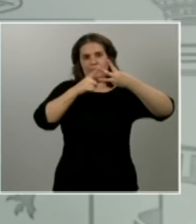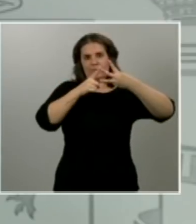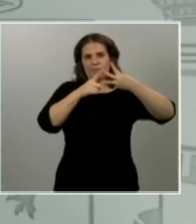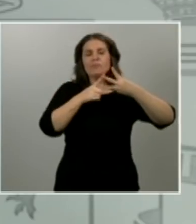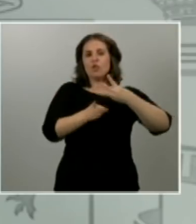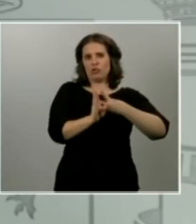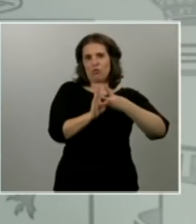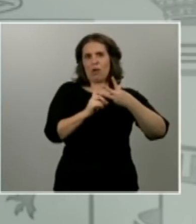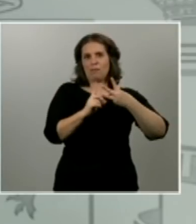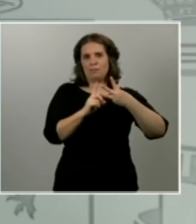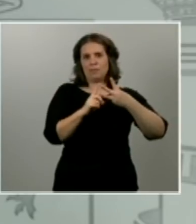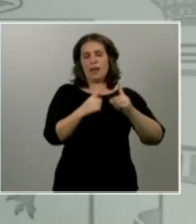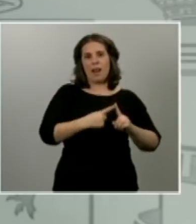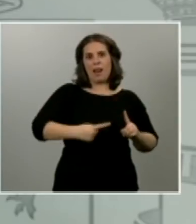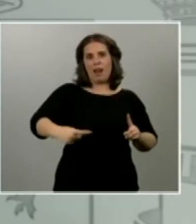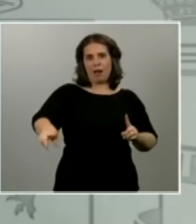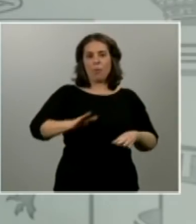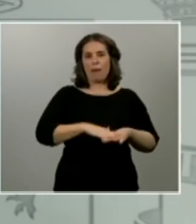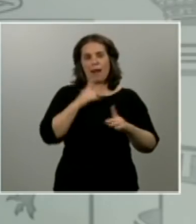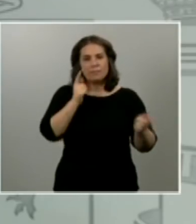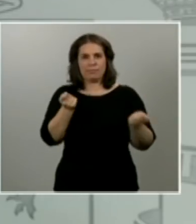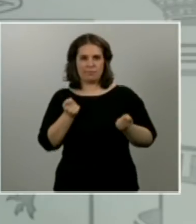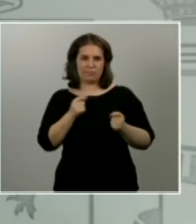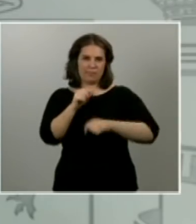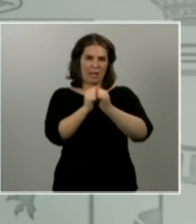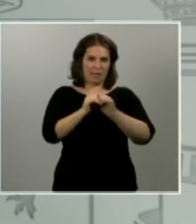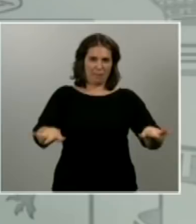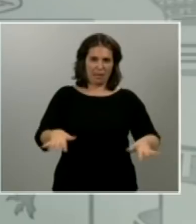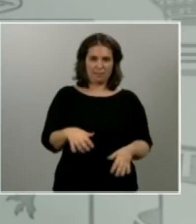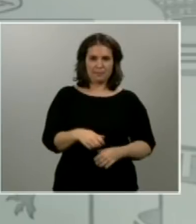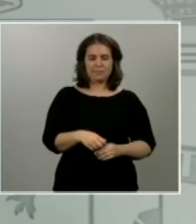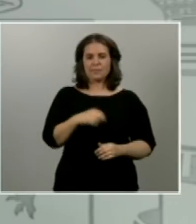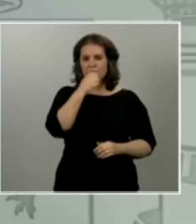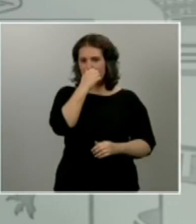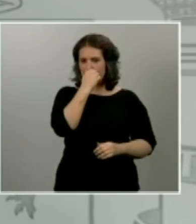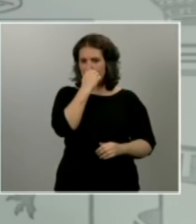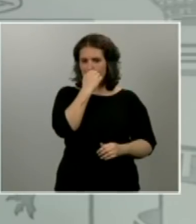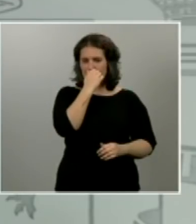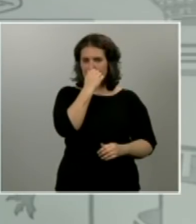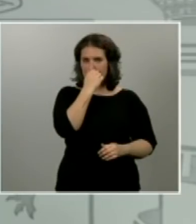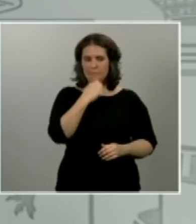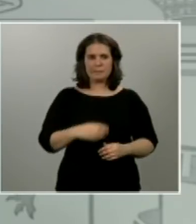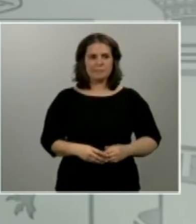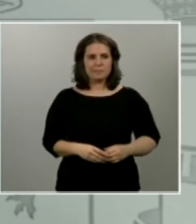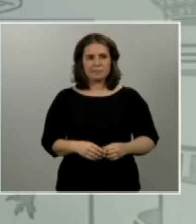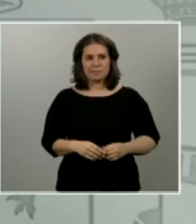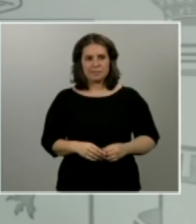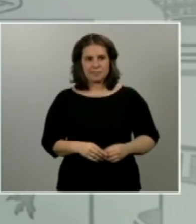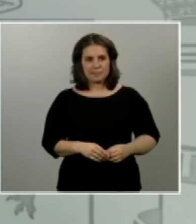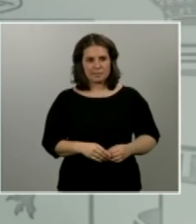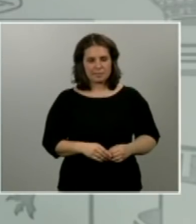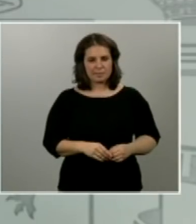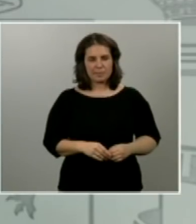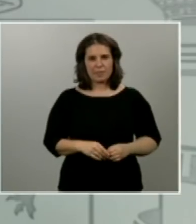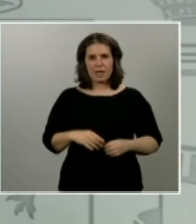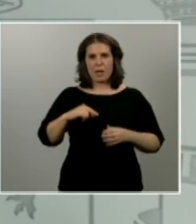a raya la epidemia. El plan que se está ultimando y que será adoptado en función